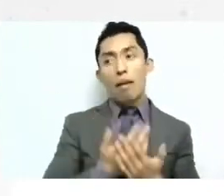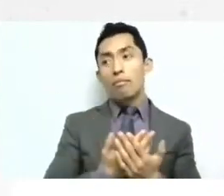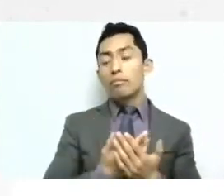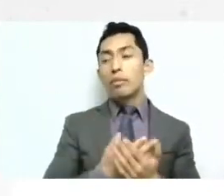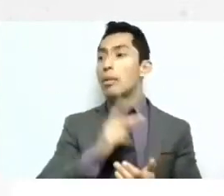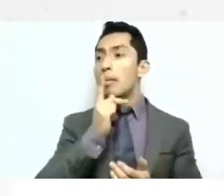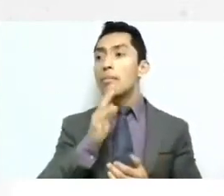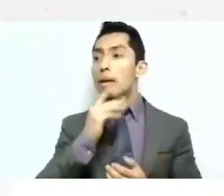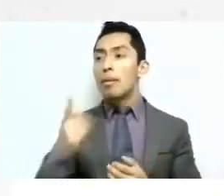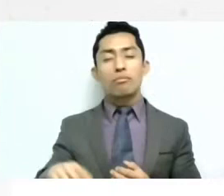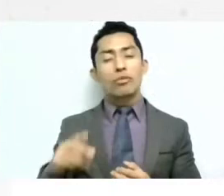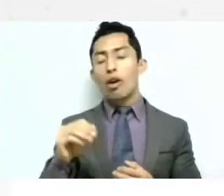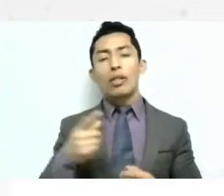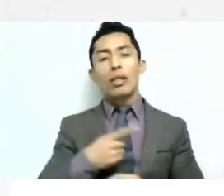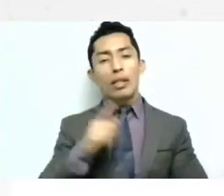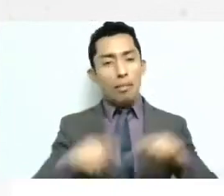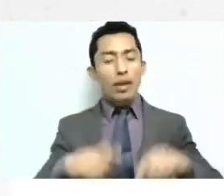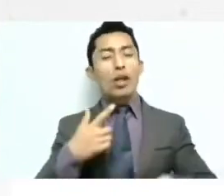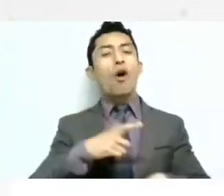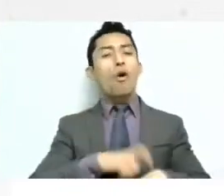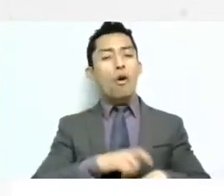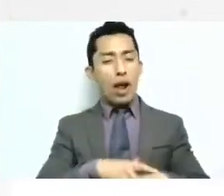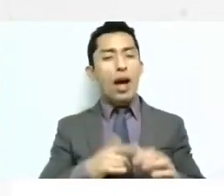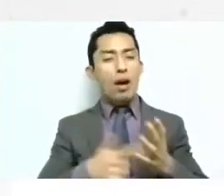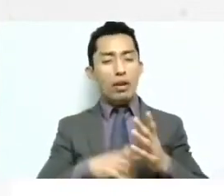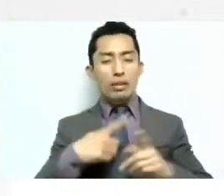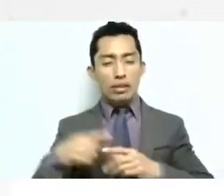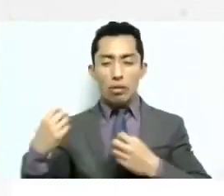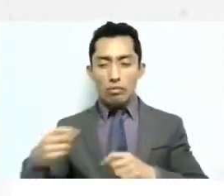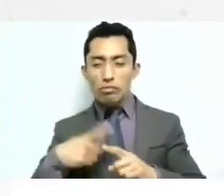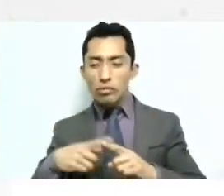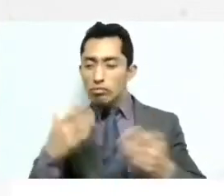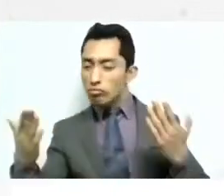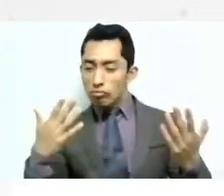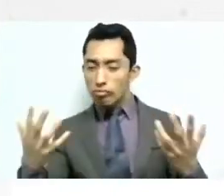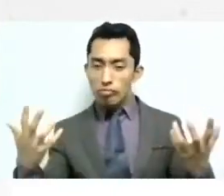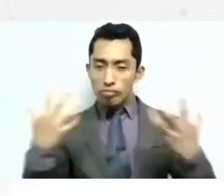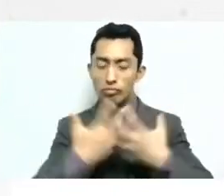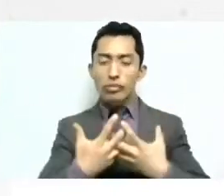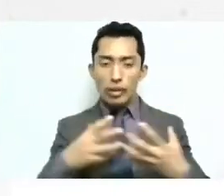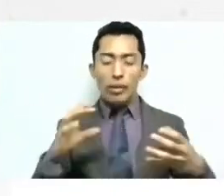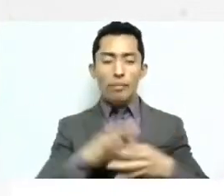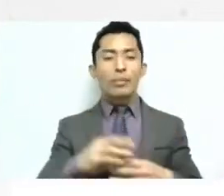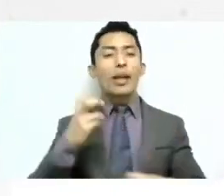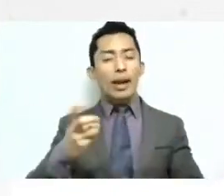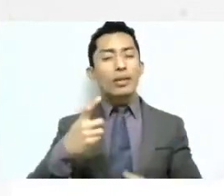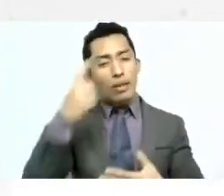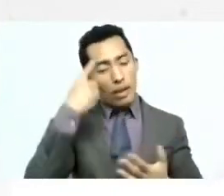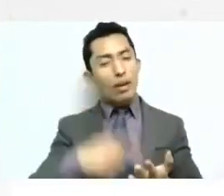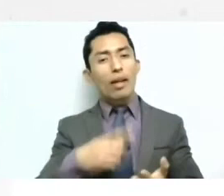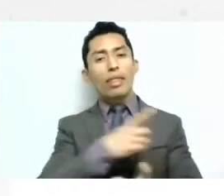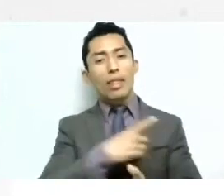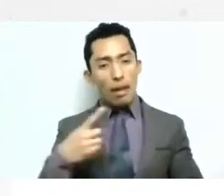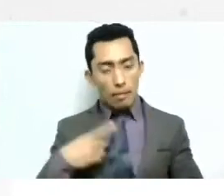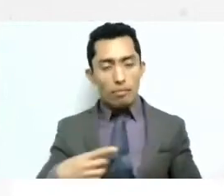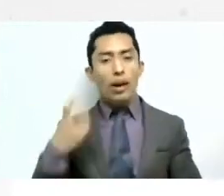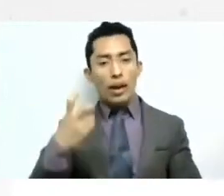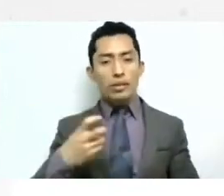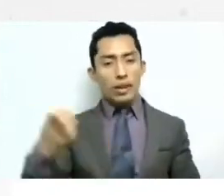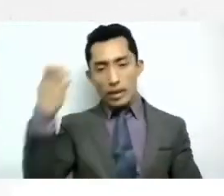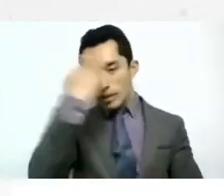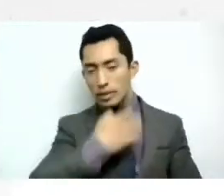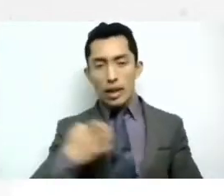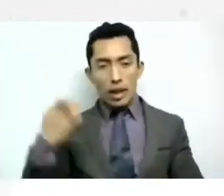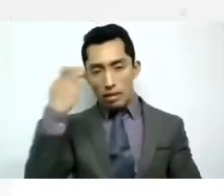los padres entonces creo que ahí es una es una un análisis que deberíamos de realizar de